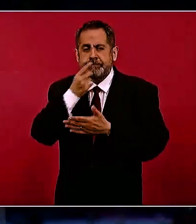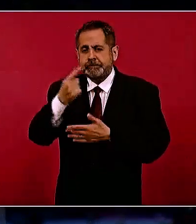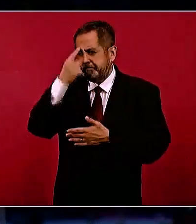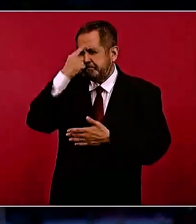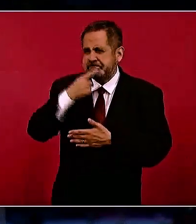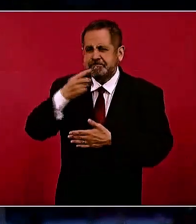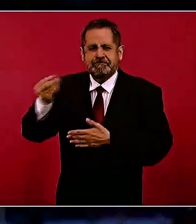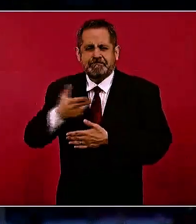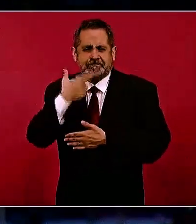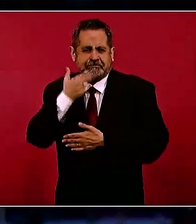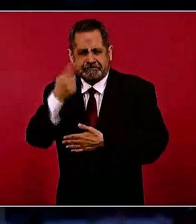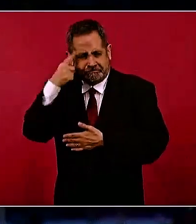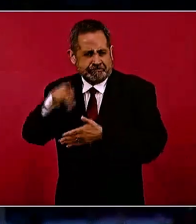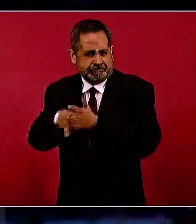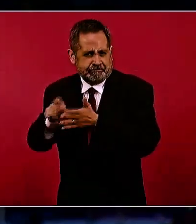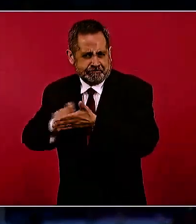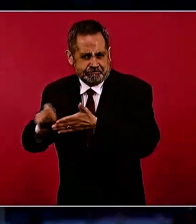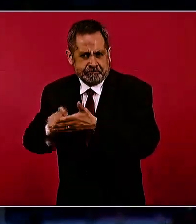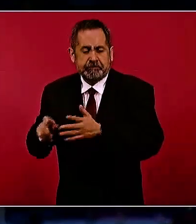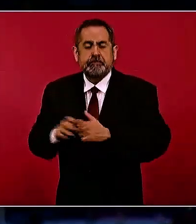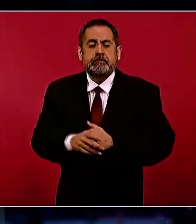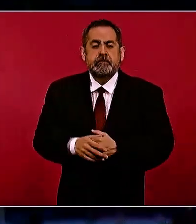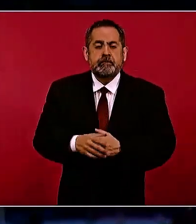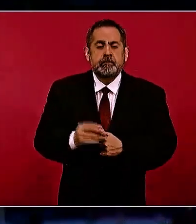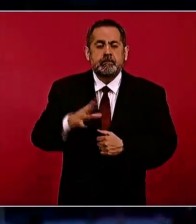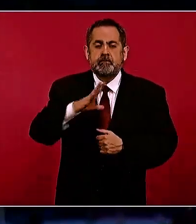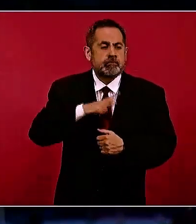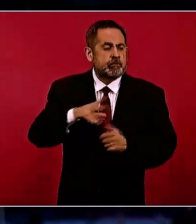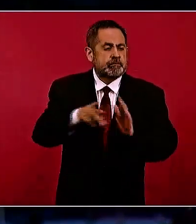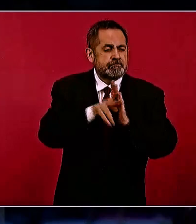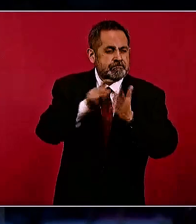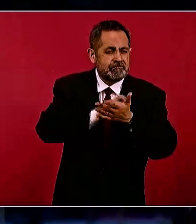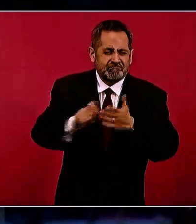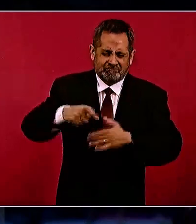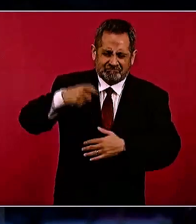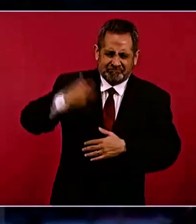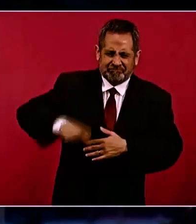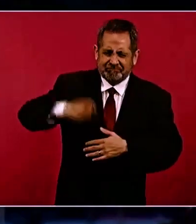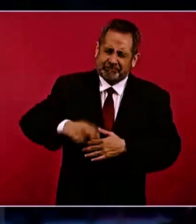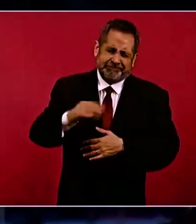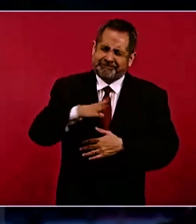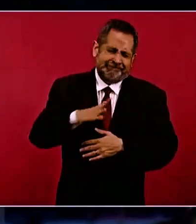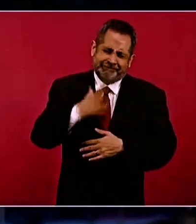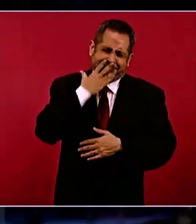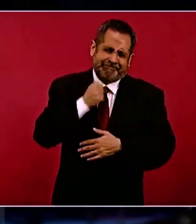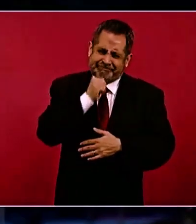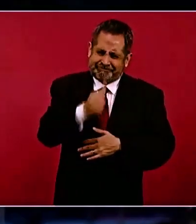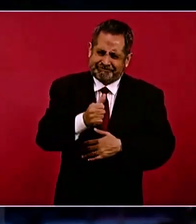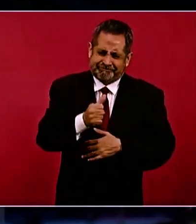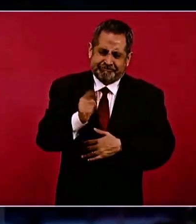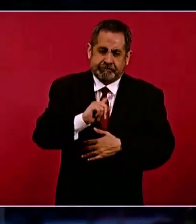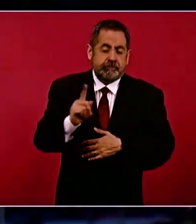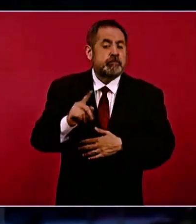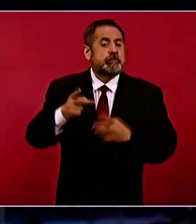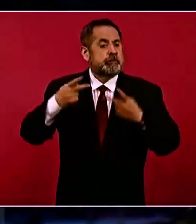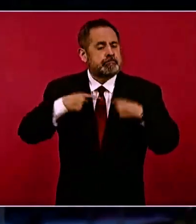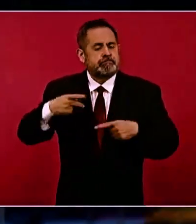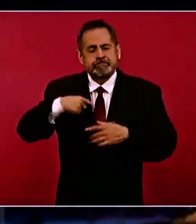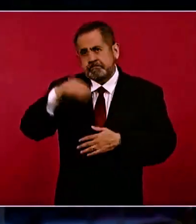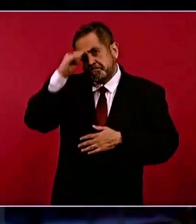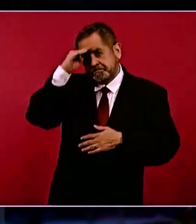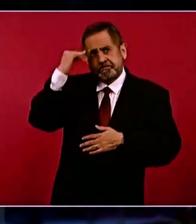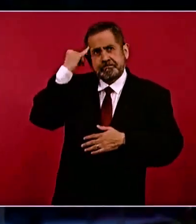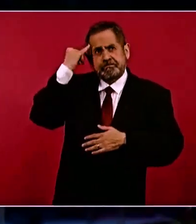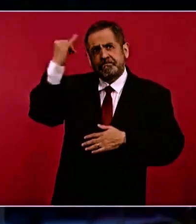oficio, decía que no existen los periodistas ricos, que cuando una persona tiene la aspiración